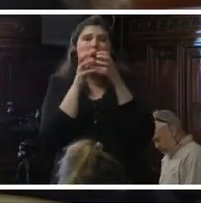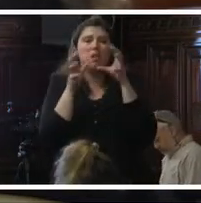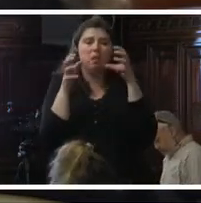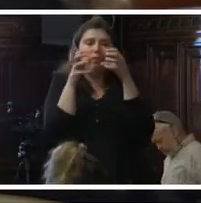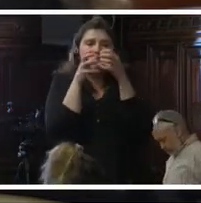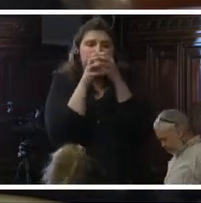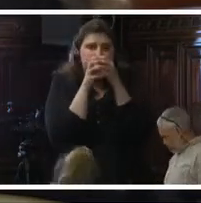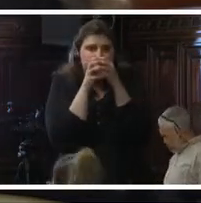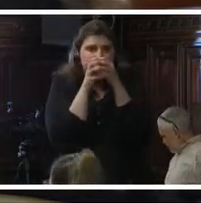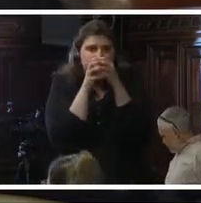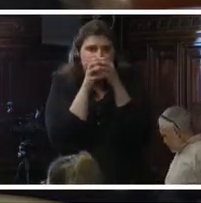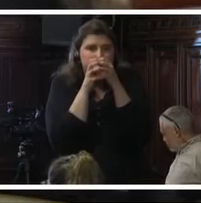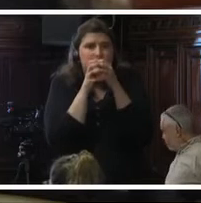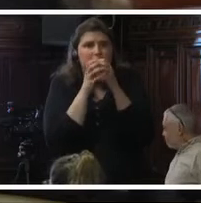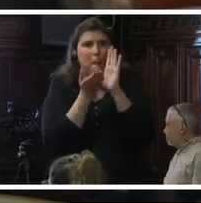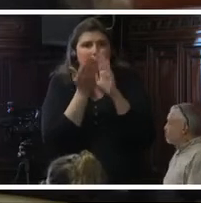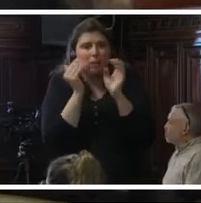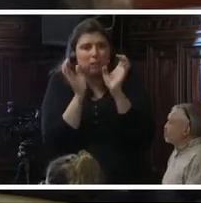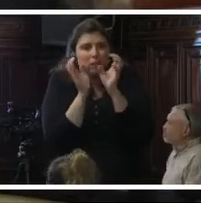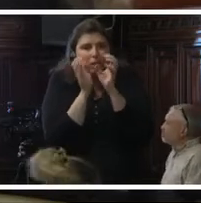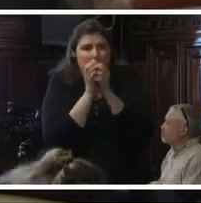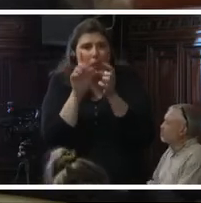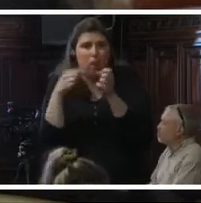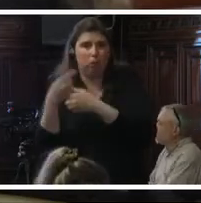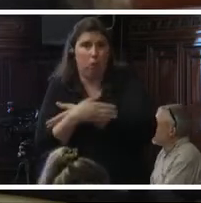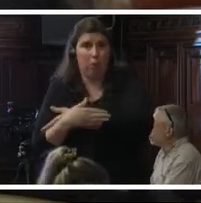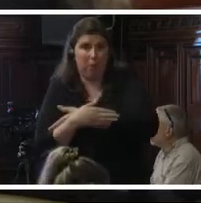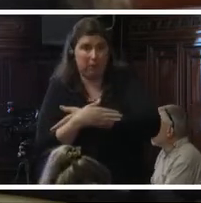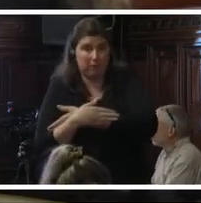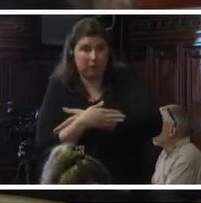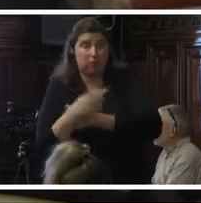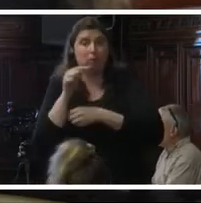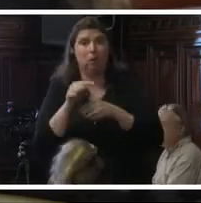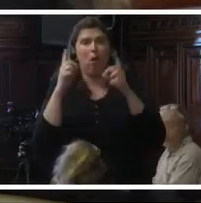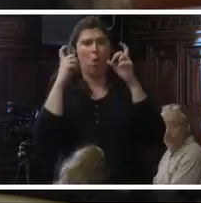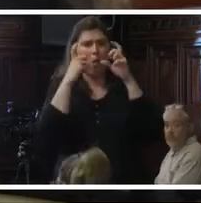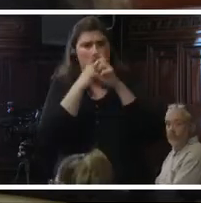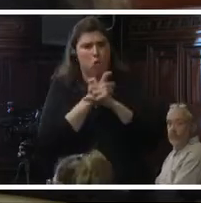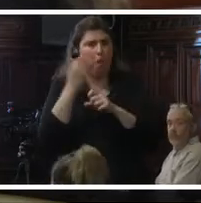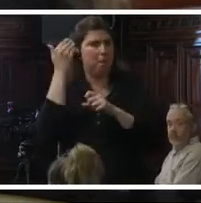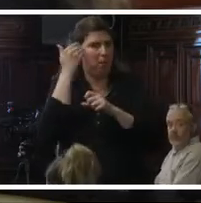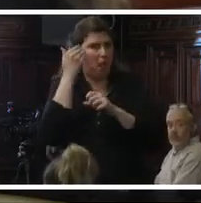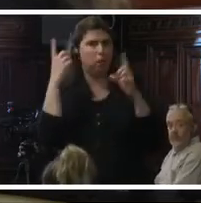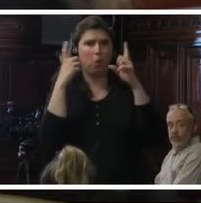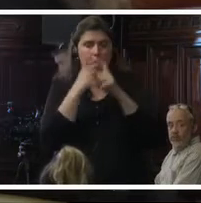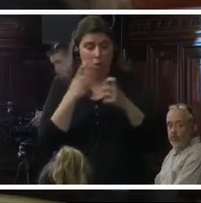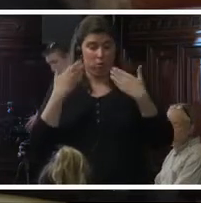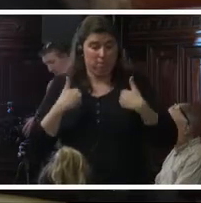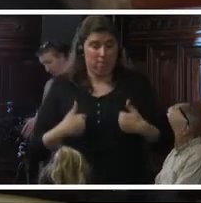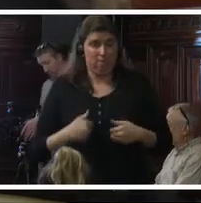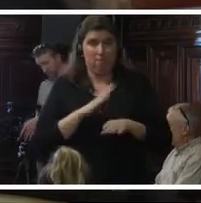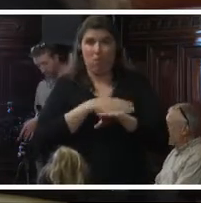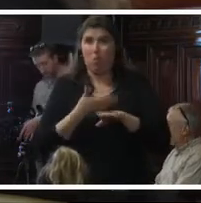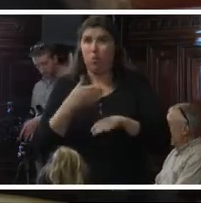que el tamaño promedio de otros bebés. A medida que fueron encontradas diversas complicaciones físicas y mentales como consecuencias del virus,